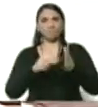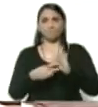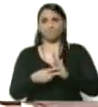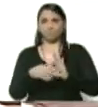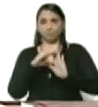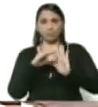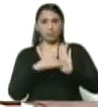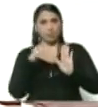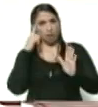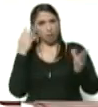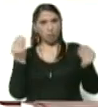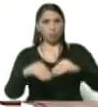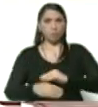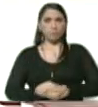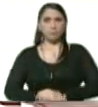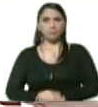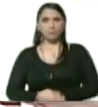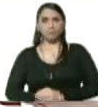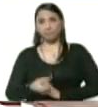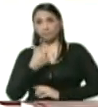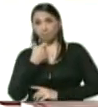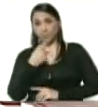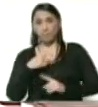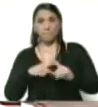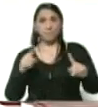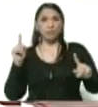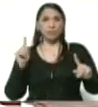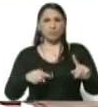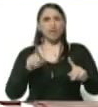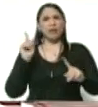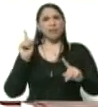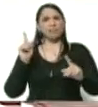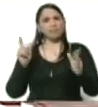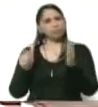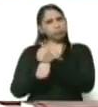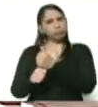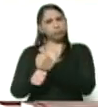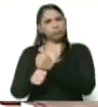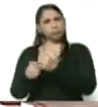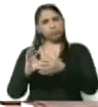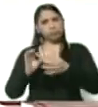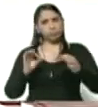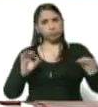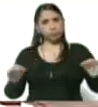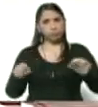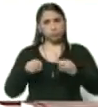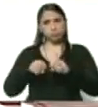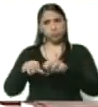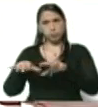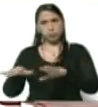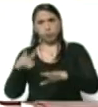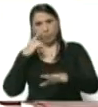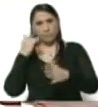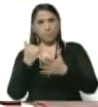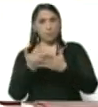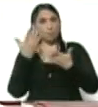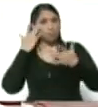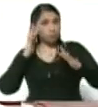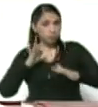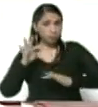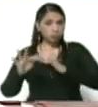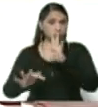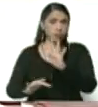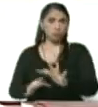protocolo de tratamiento, pero también para la determinación de las cadenas de contacto y de probables contagios.